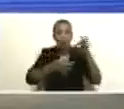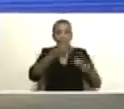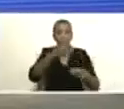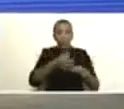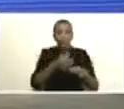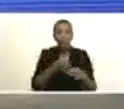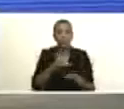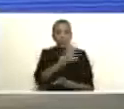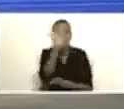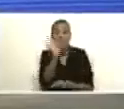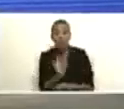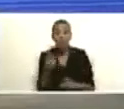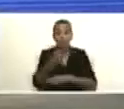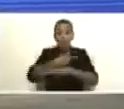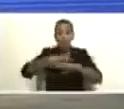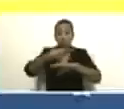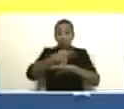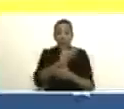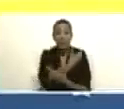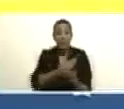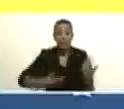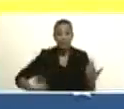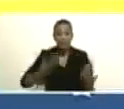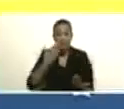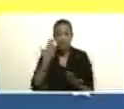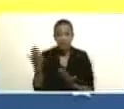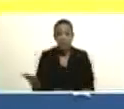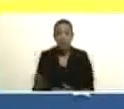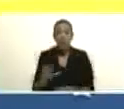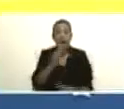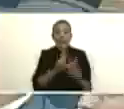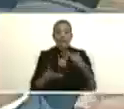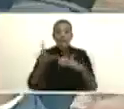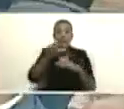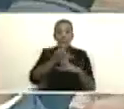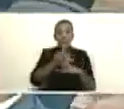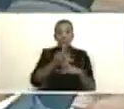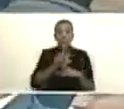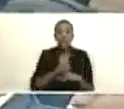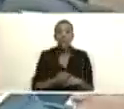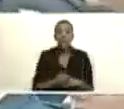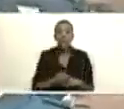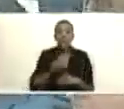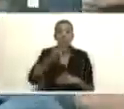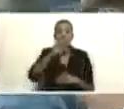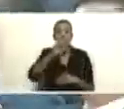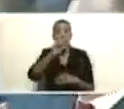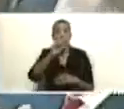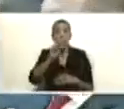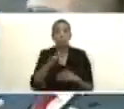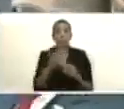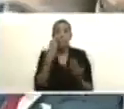Consejo Federal de Gobierno presente licenciado Guy Bernaez